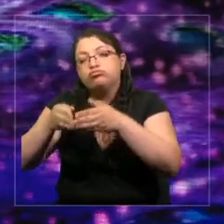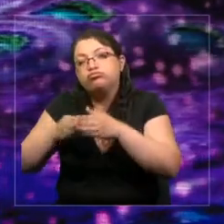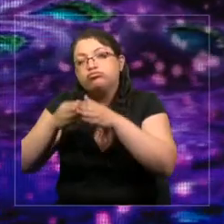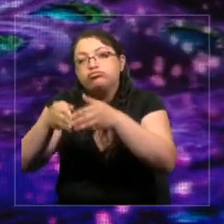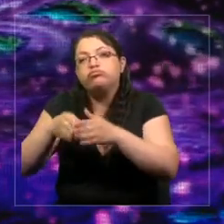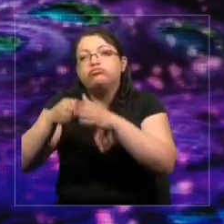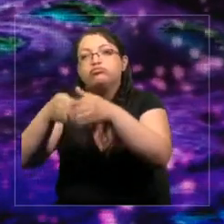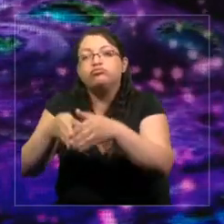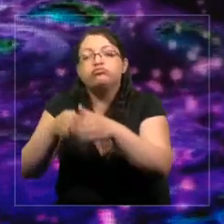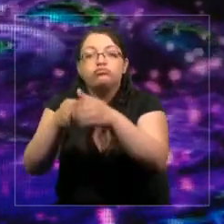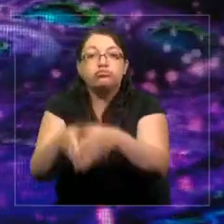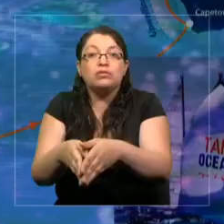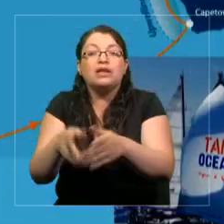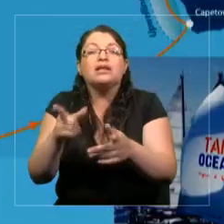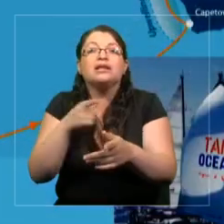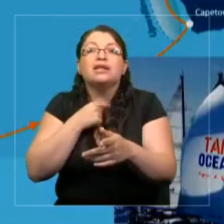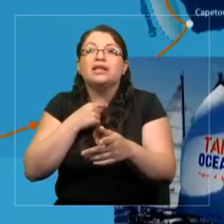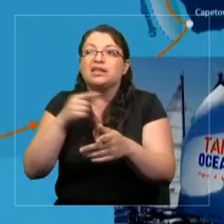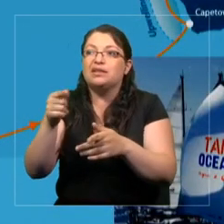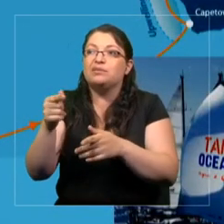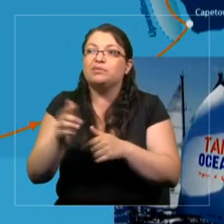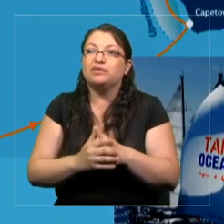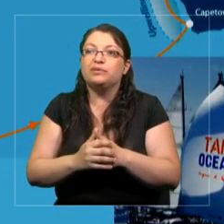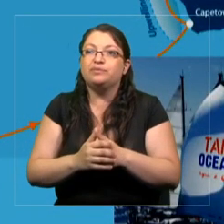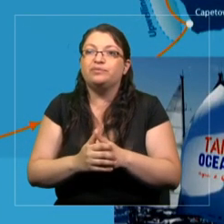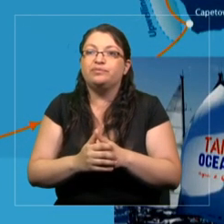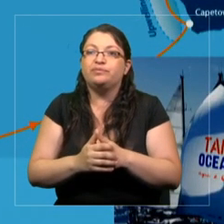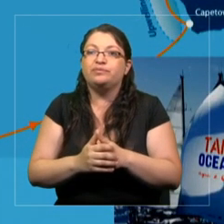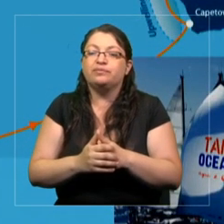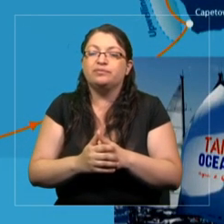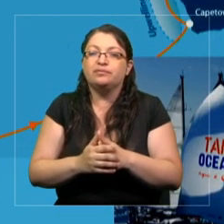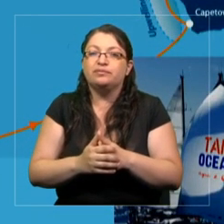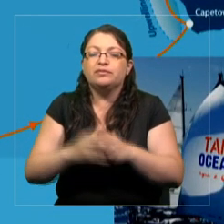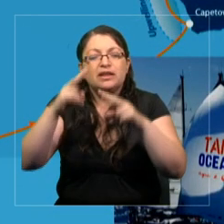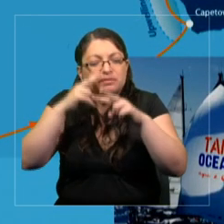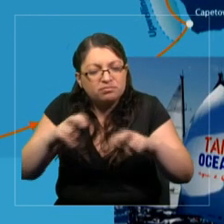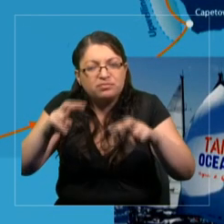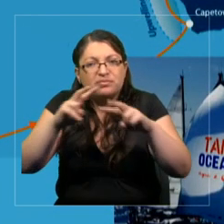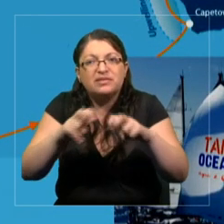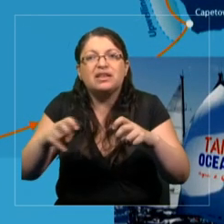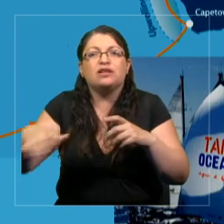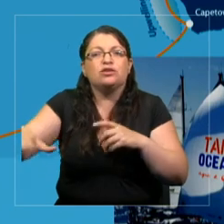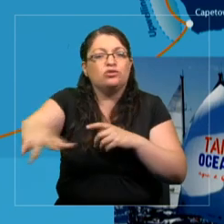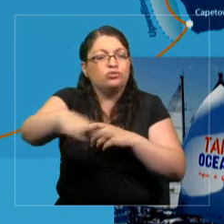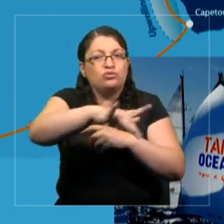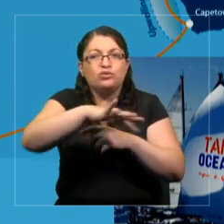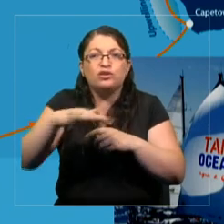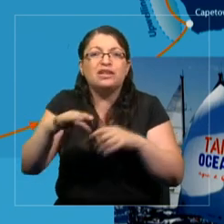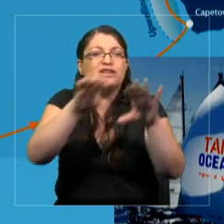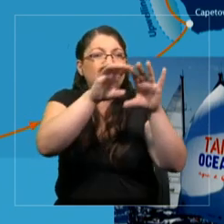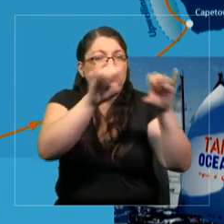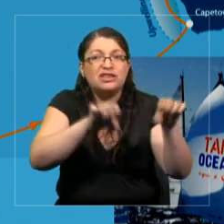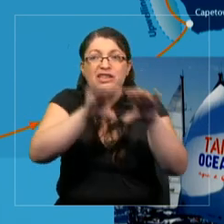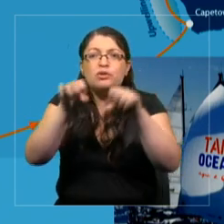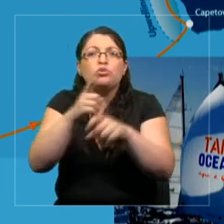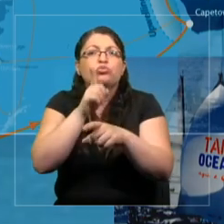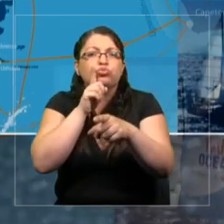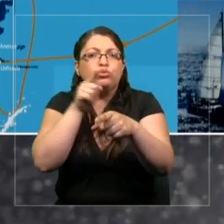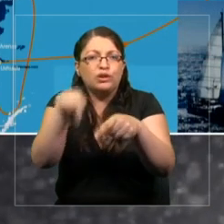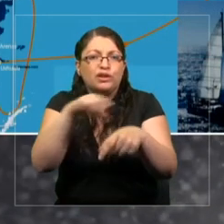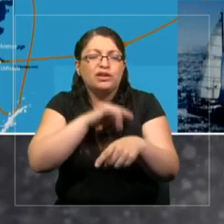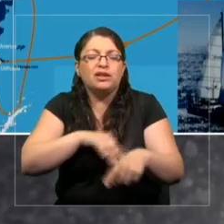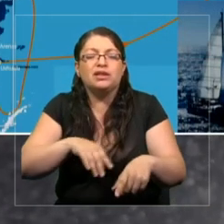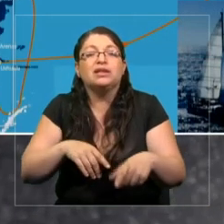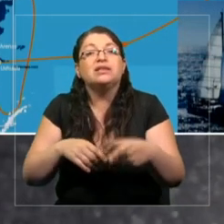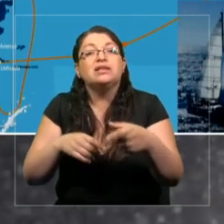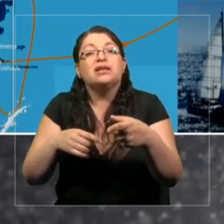a explorar esta gran diversidad de los ecosistemas que ustedes tienen en Chile. Creo que aquí